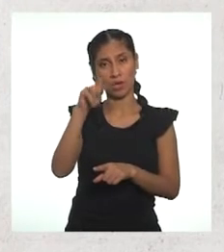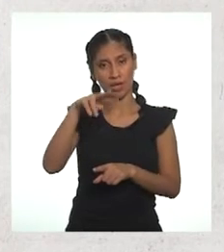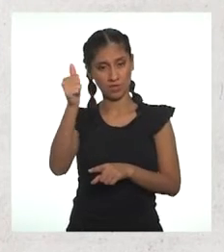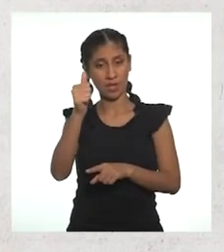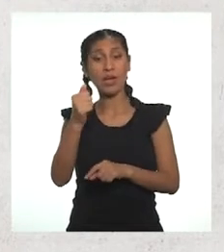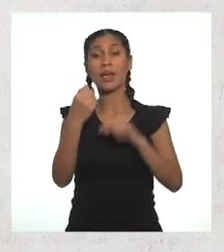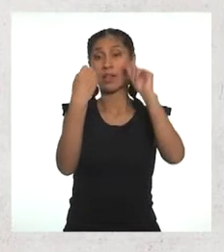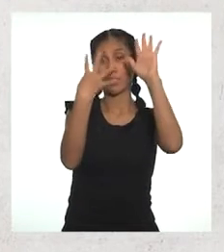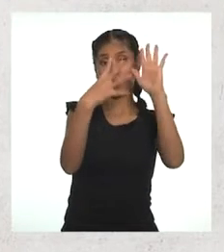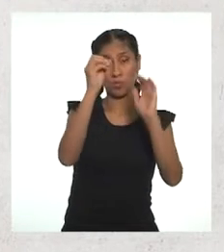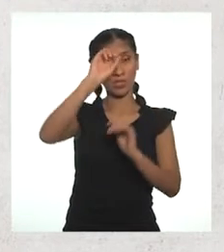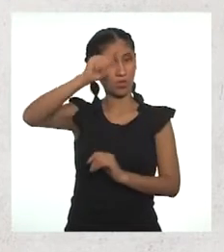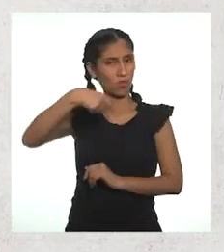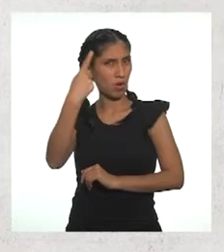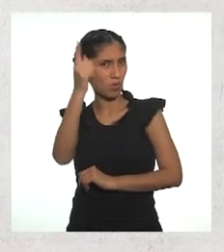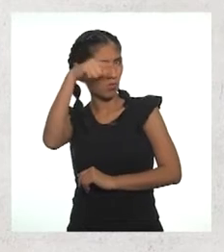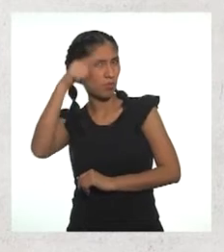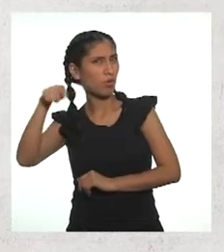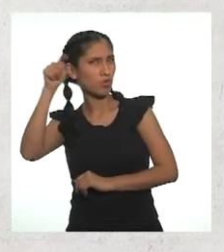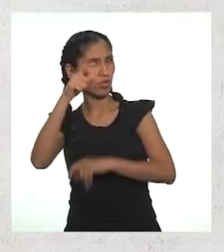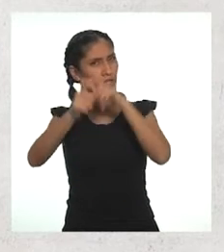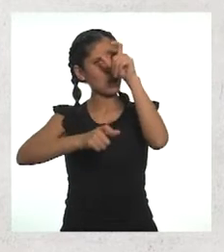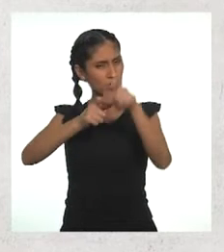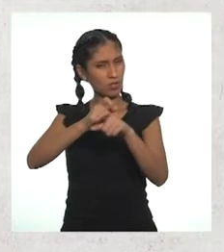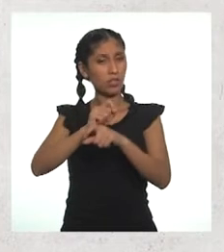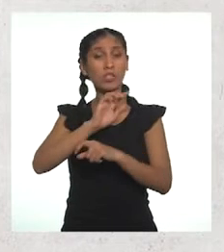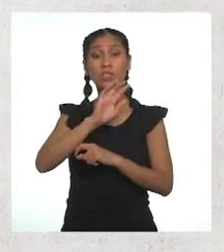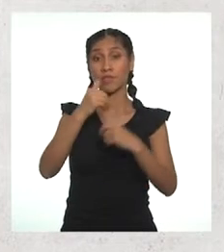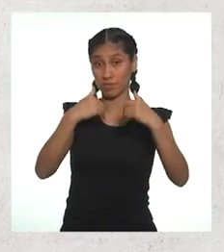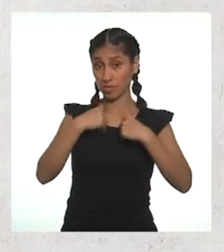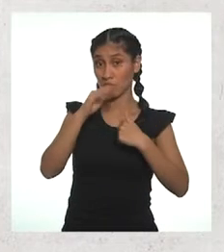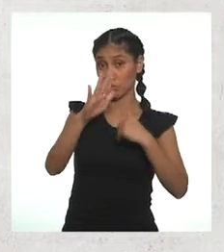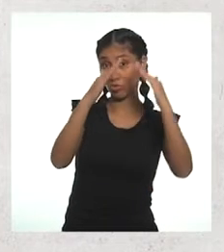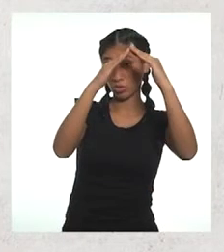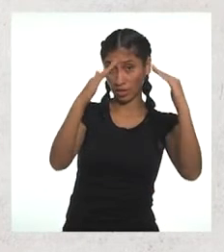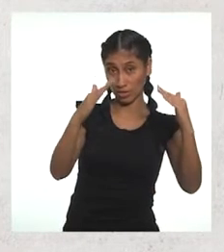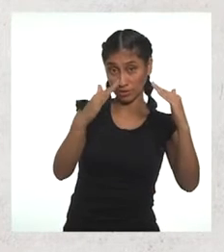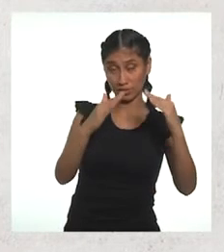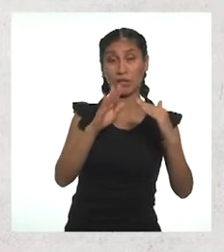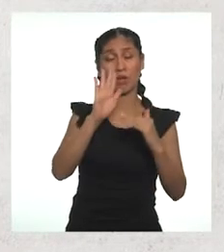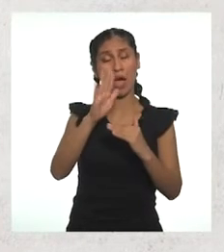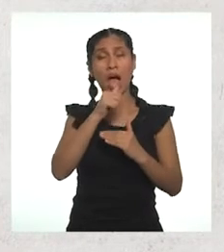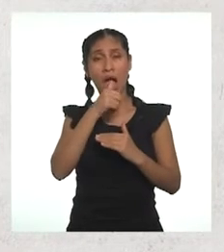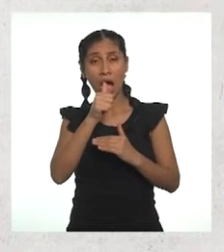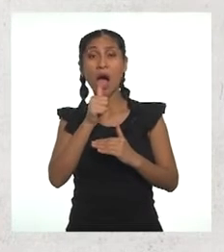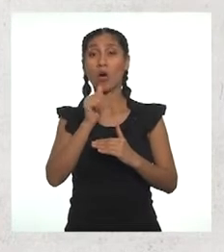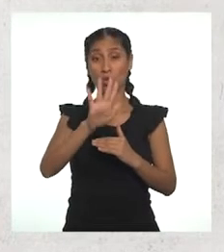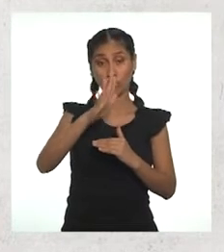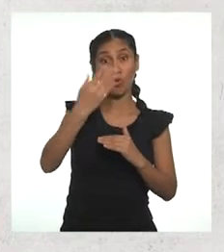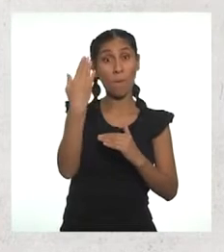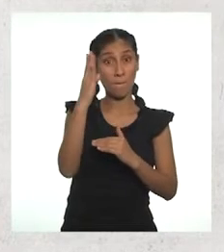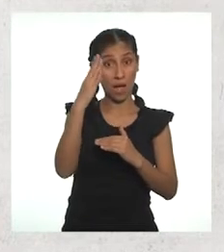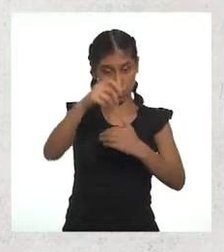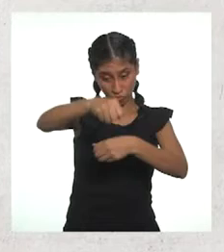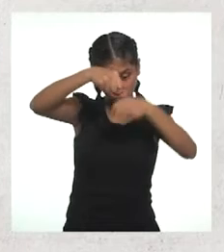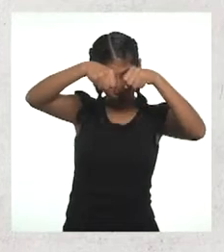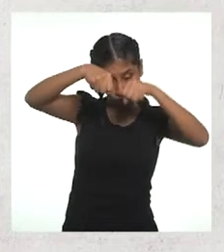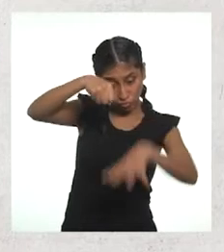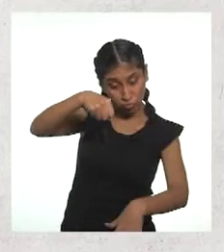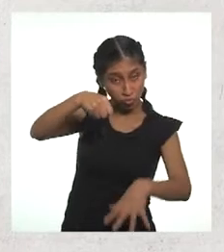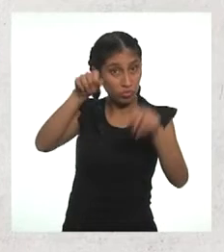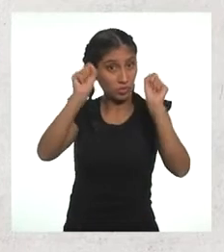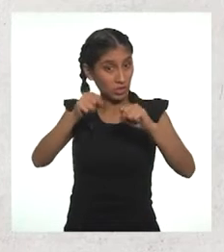,1% de la población reside en viviendas con servicio de desagüe por red